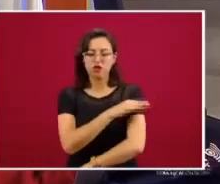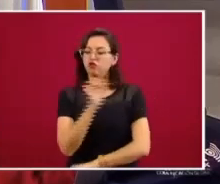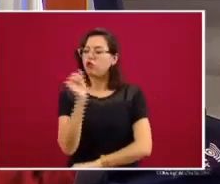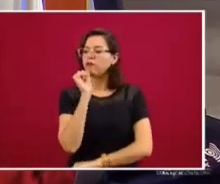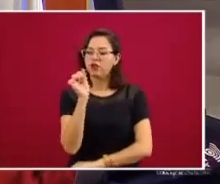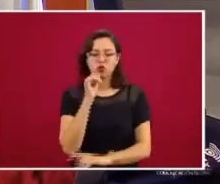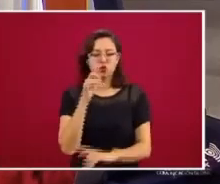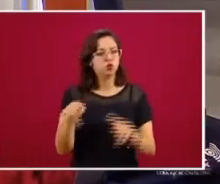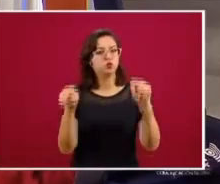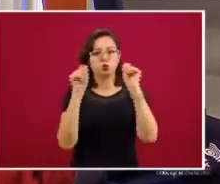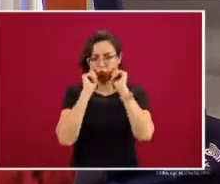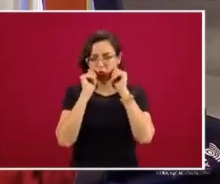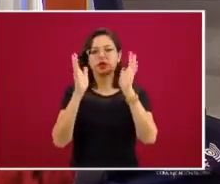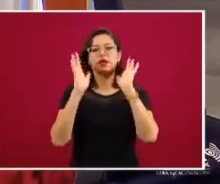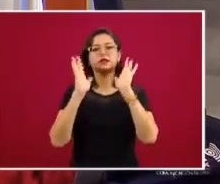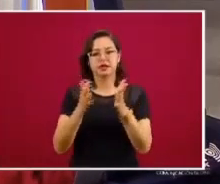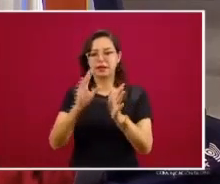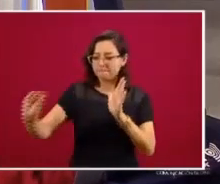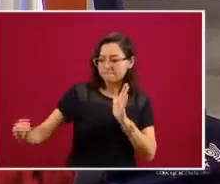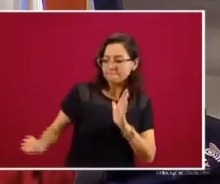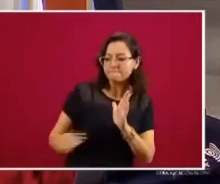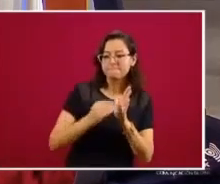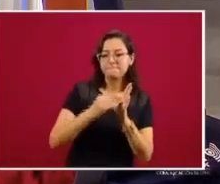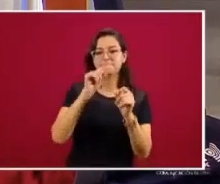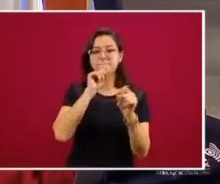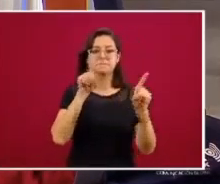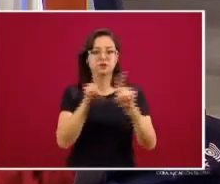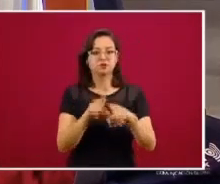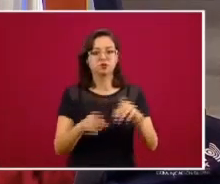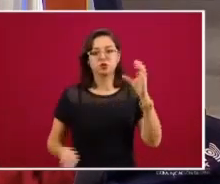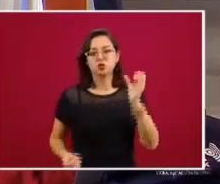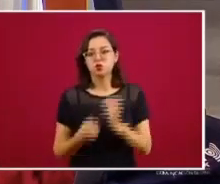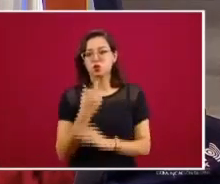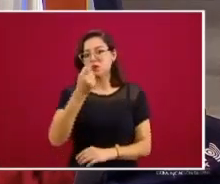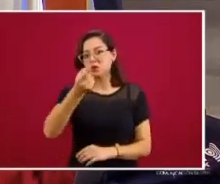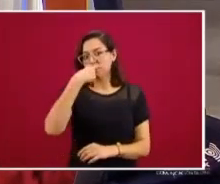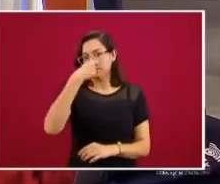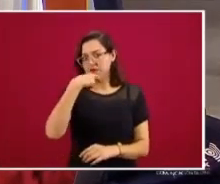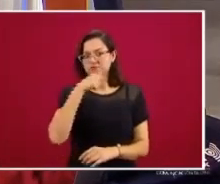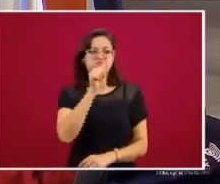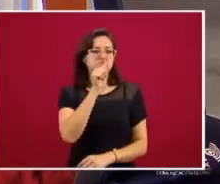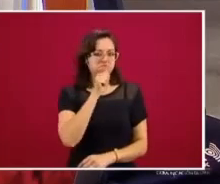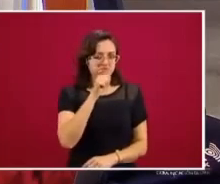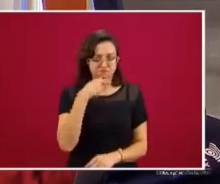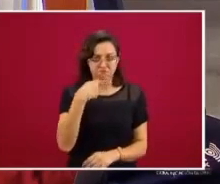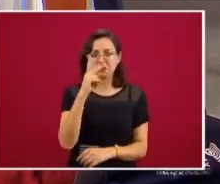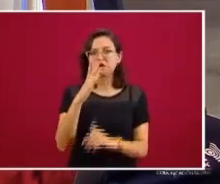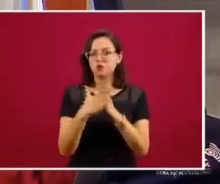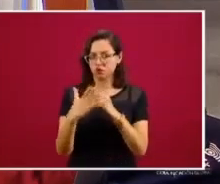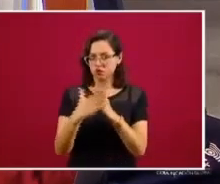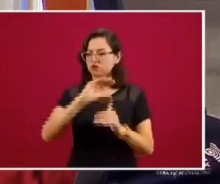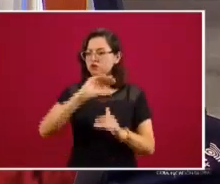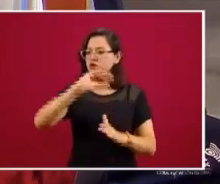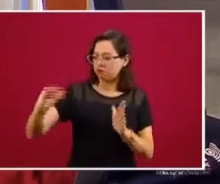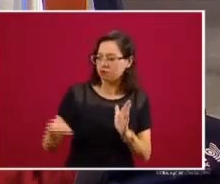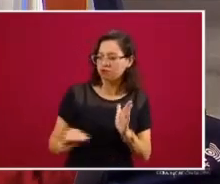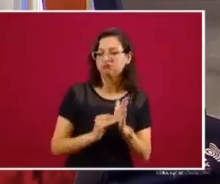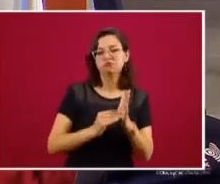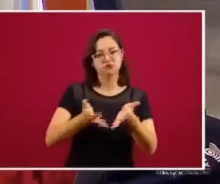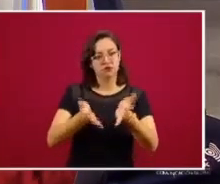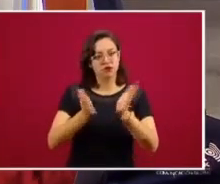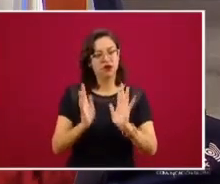los nuevos medicamentos, porque pensamos que estos van a ser fundamentales, como le comentaba yo, para la